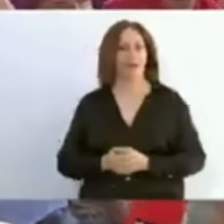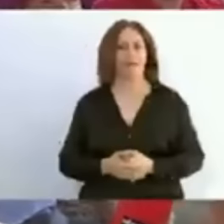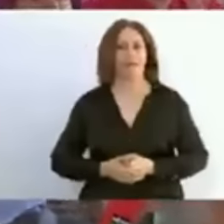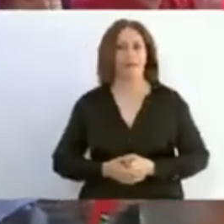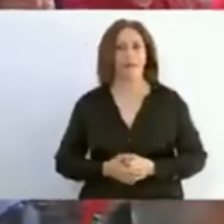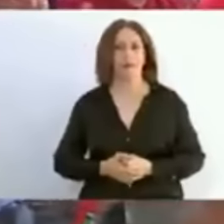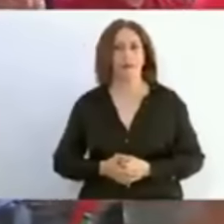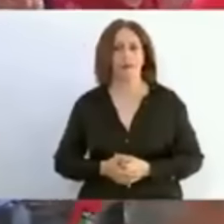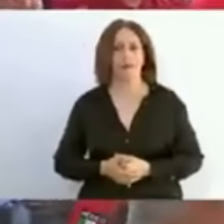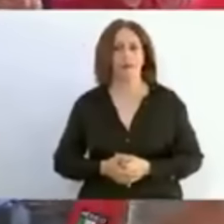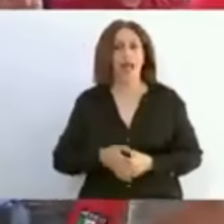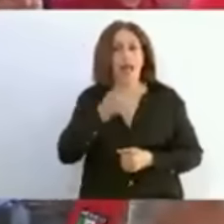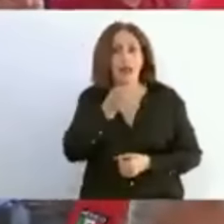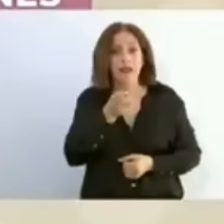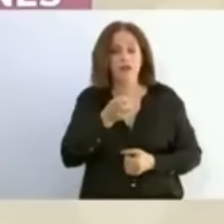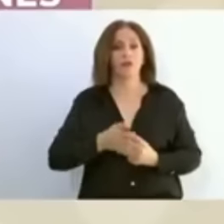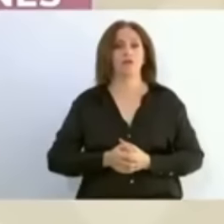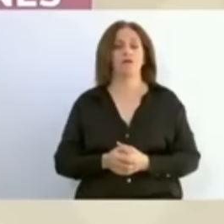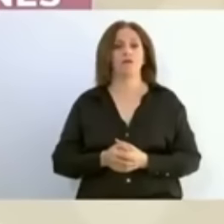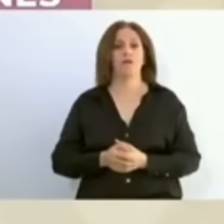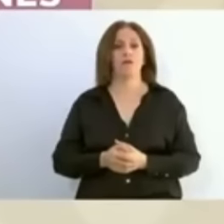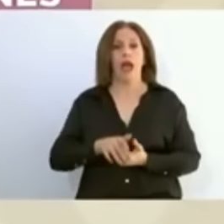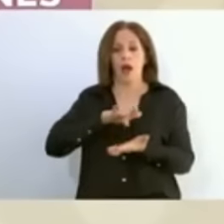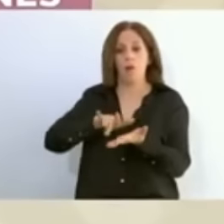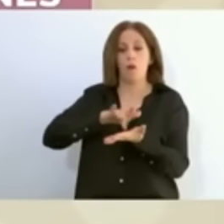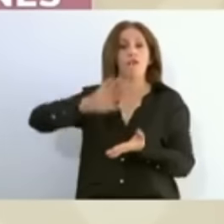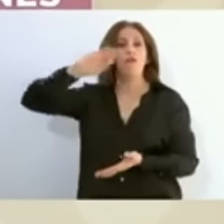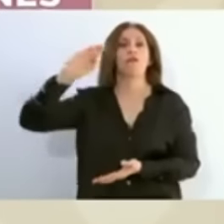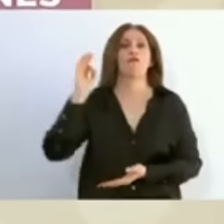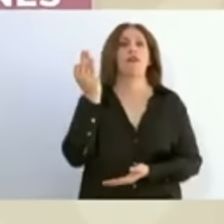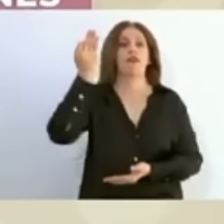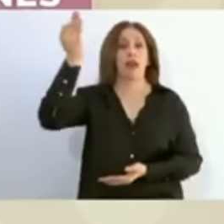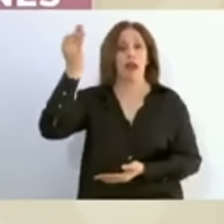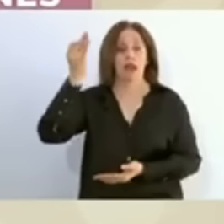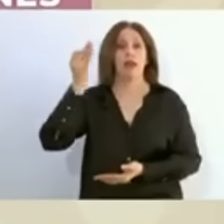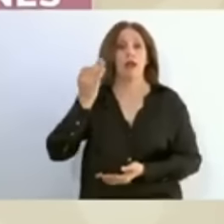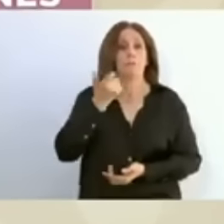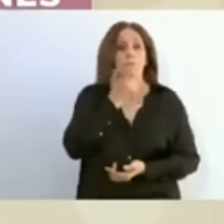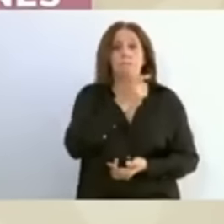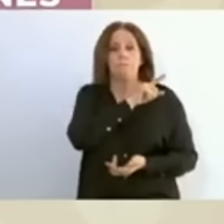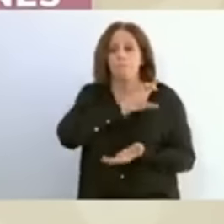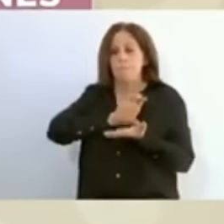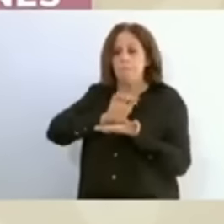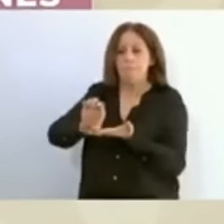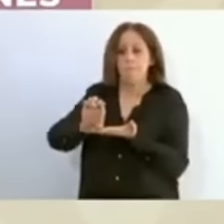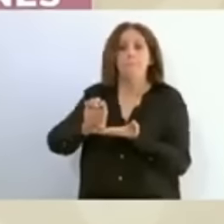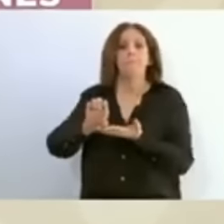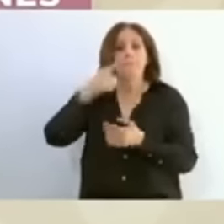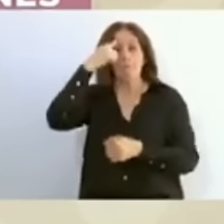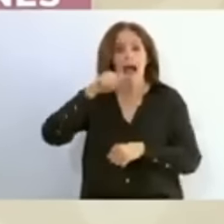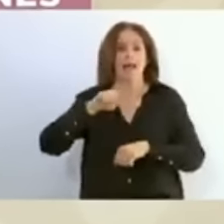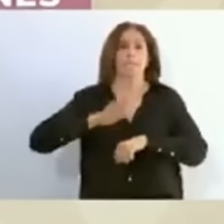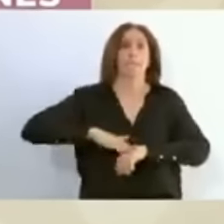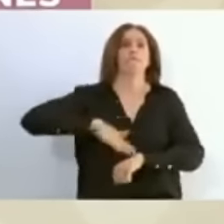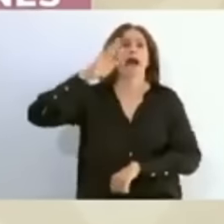este proceso acelerado de mejora y crecimiento de la pensión de adultos mayores es en honor a